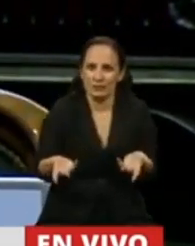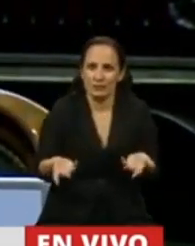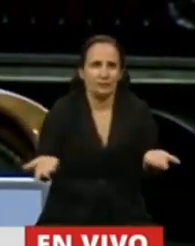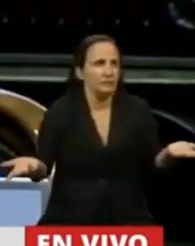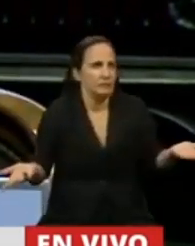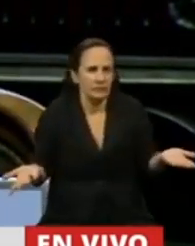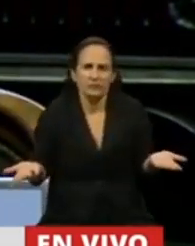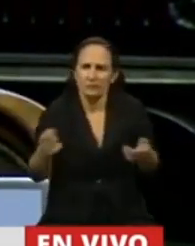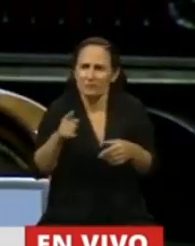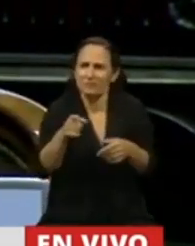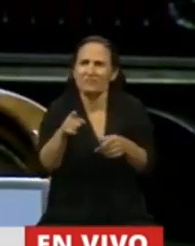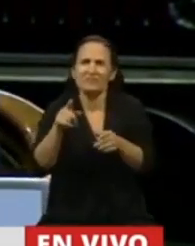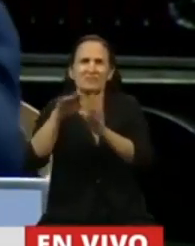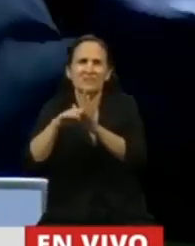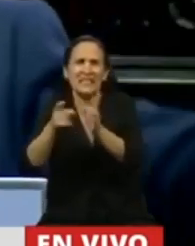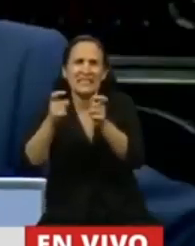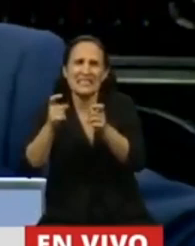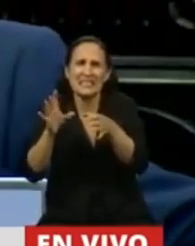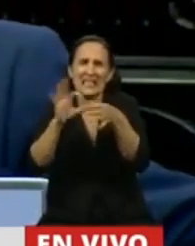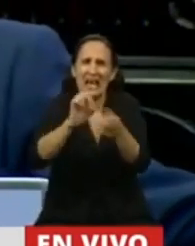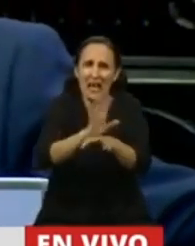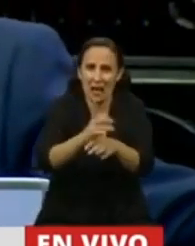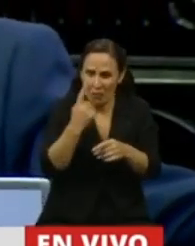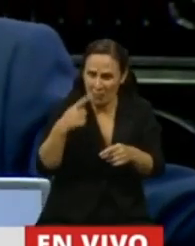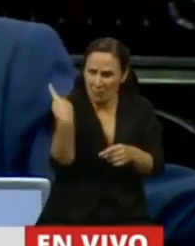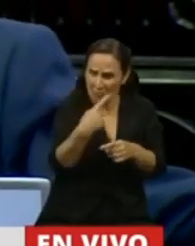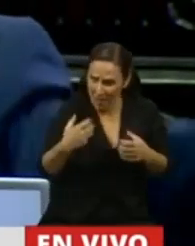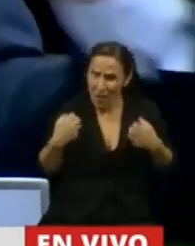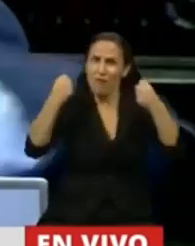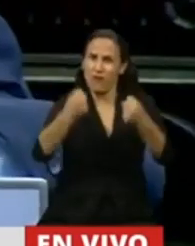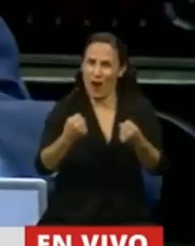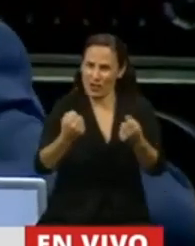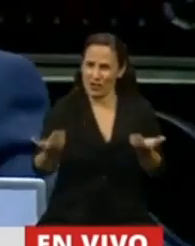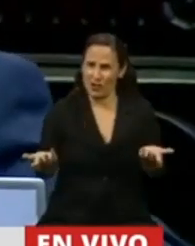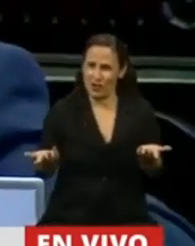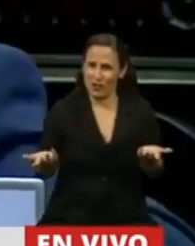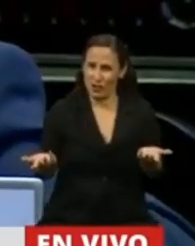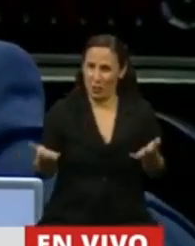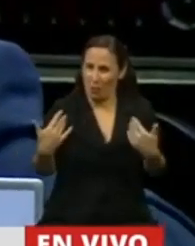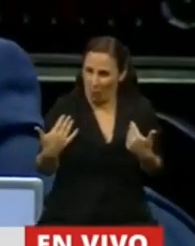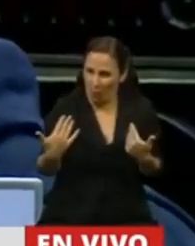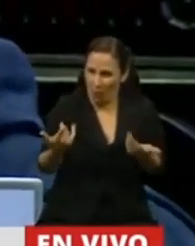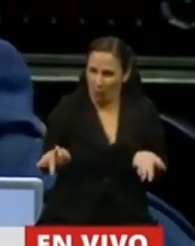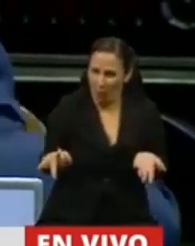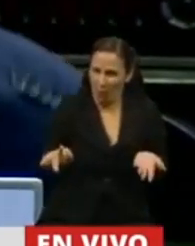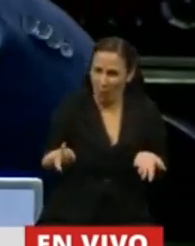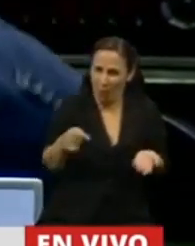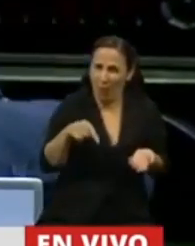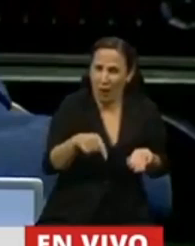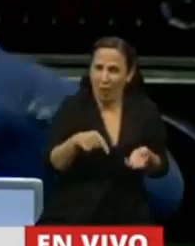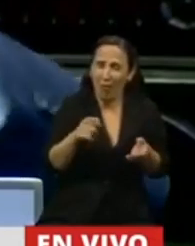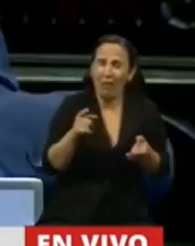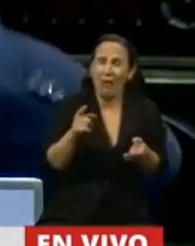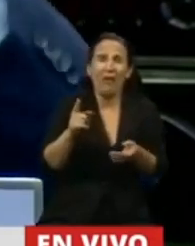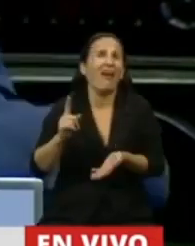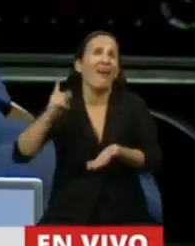necesita por el coronavirus, mire el esfuerzo que hemos hecho. Lo podríamos haber traído sin dictar